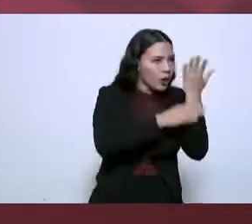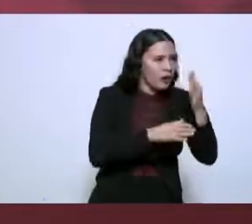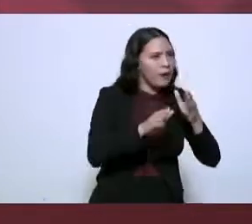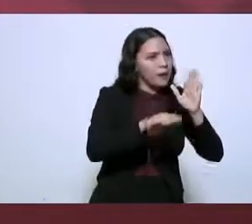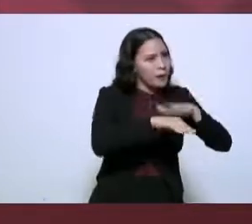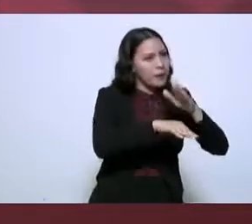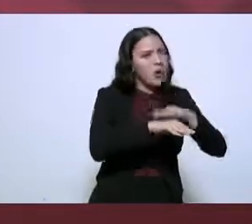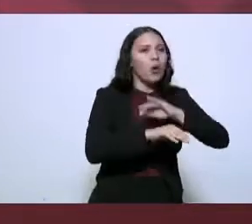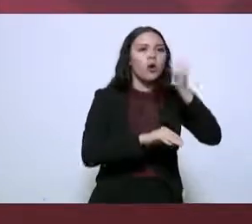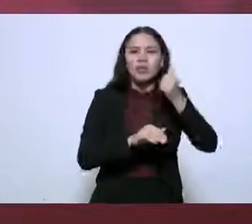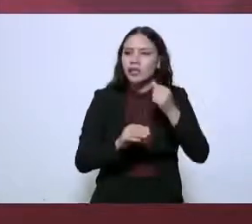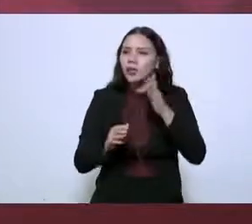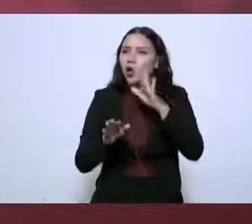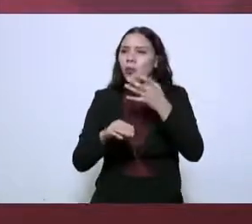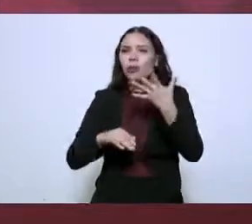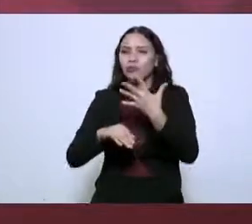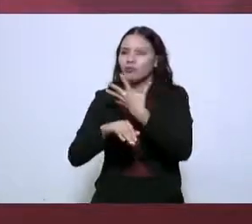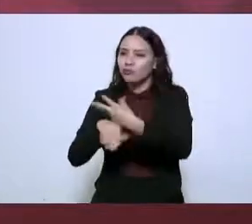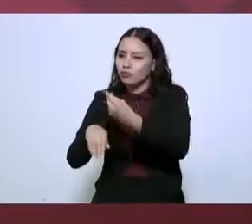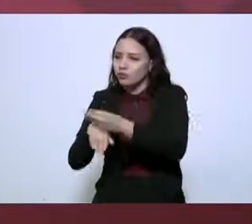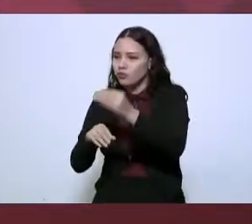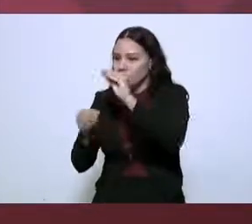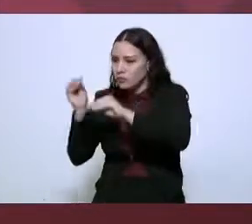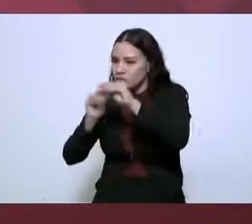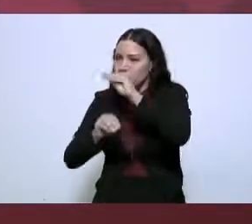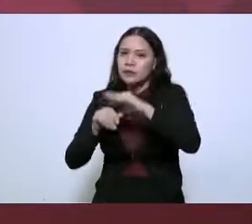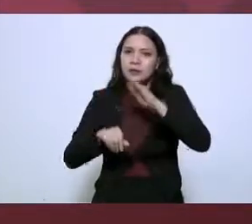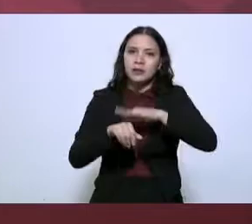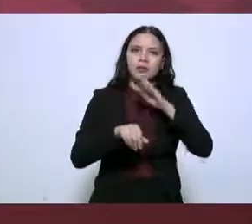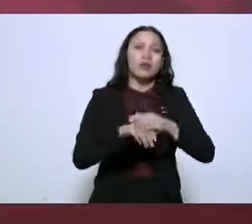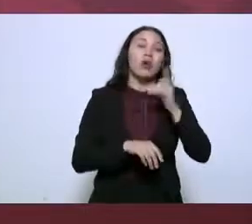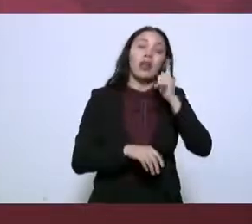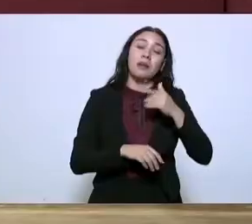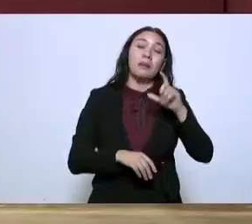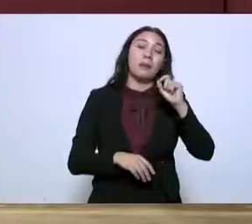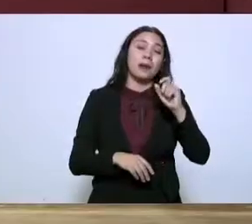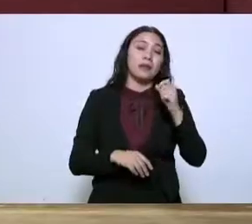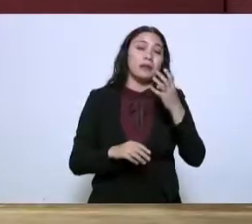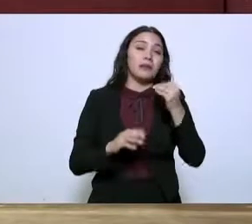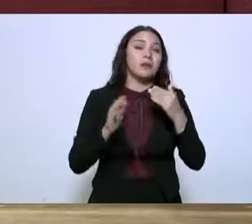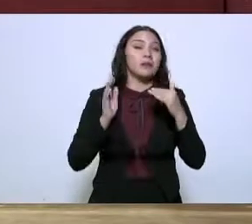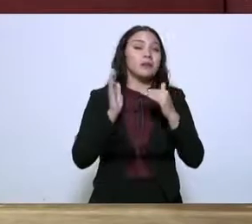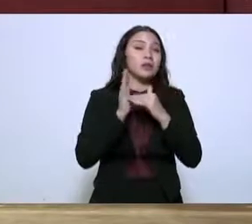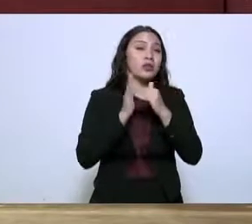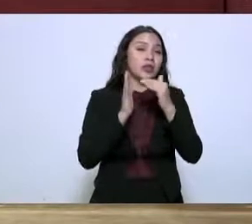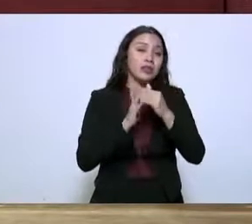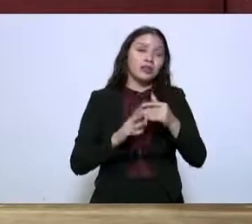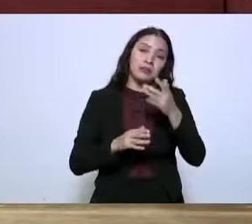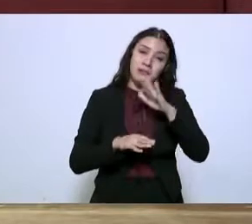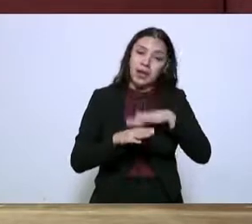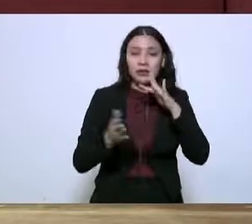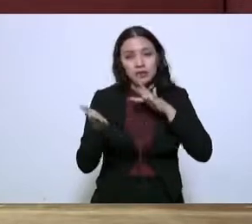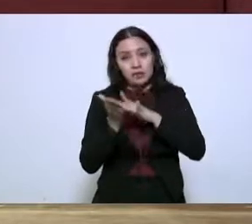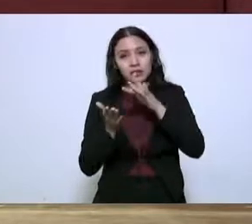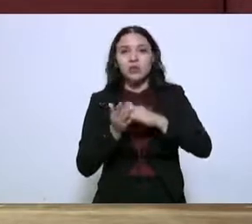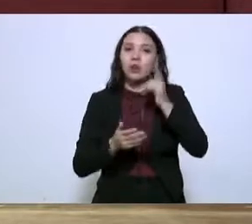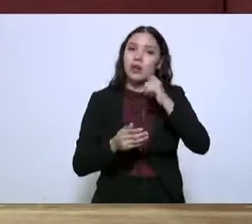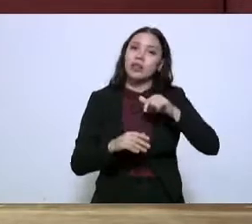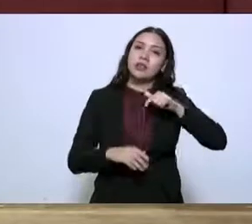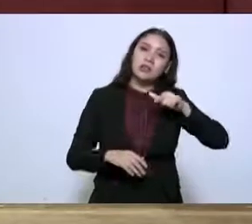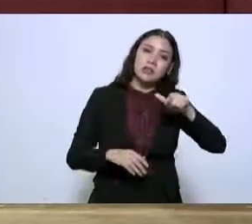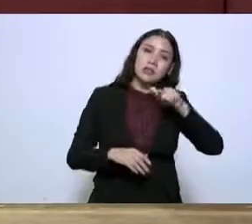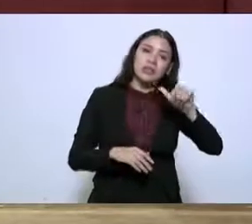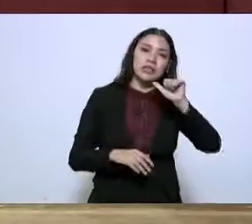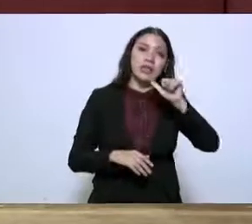en otros mantenimiento, pero es una inversión de mil 29 millones de pesos. También estas 17 aduanas se